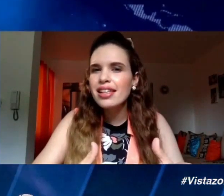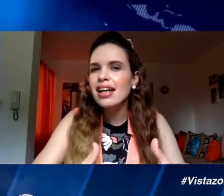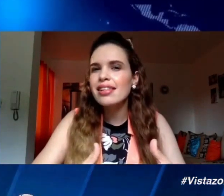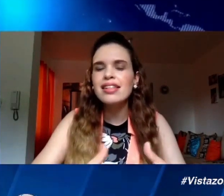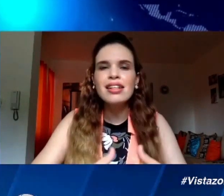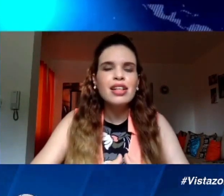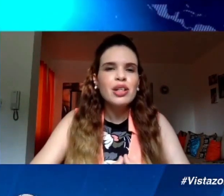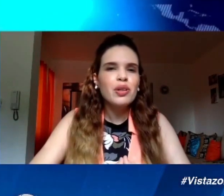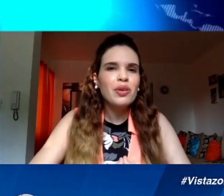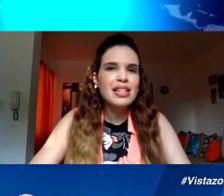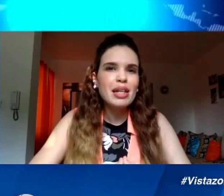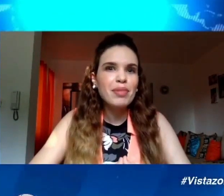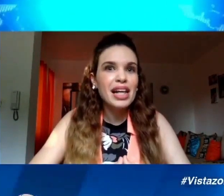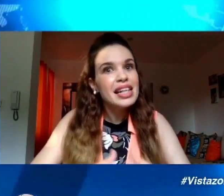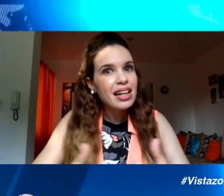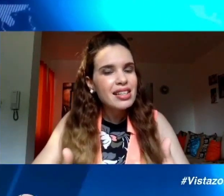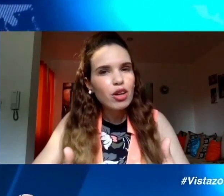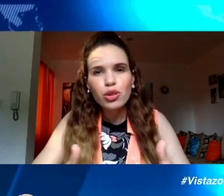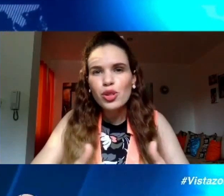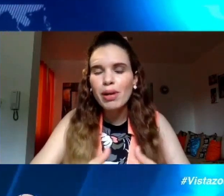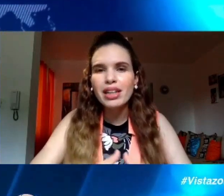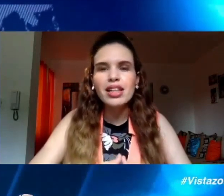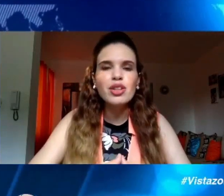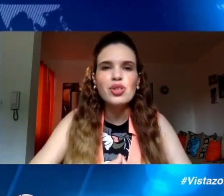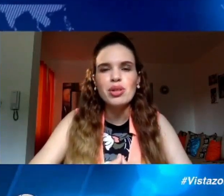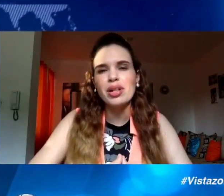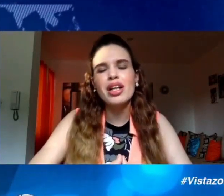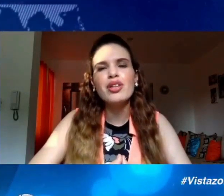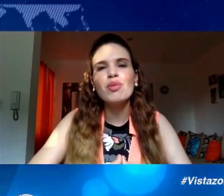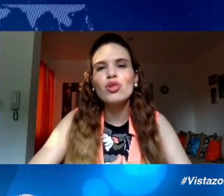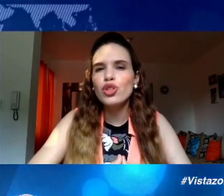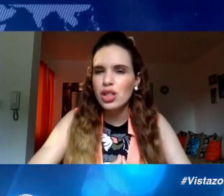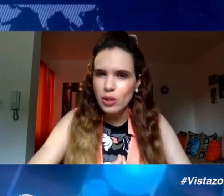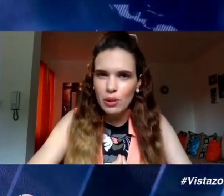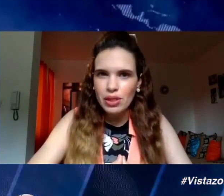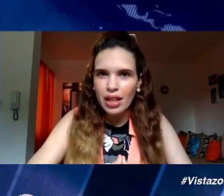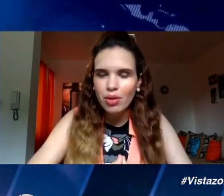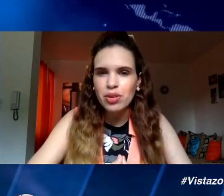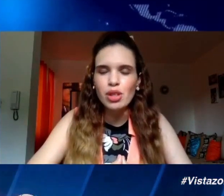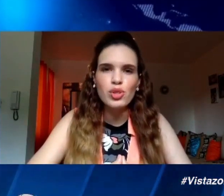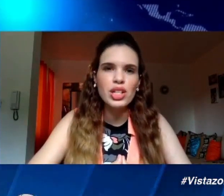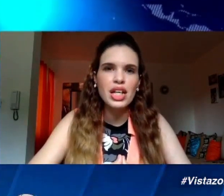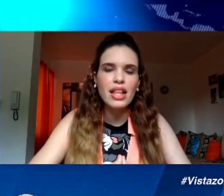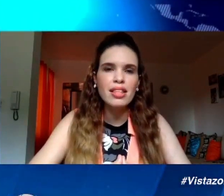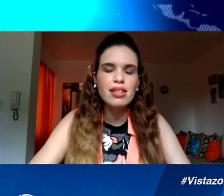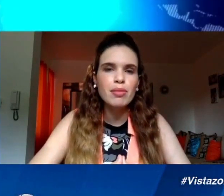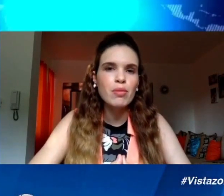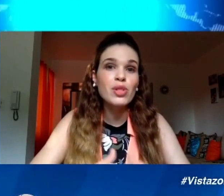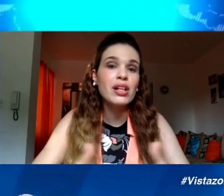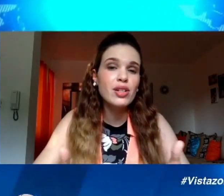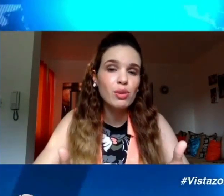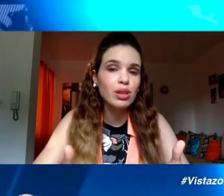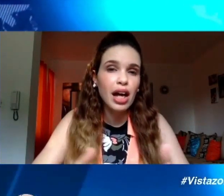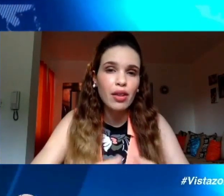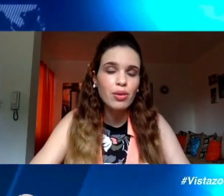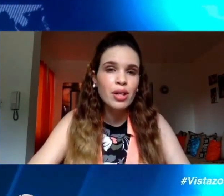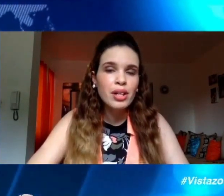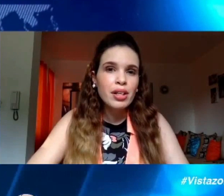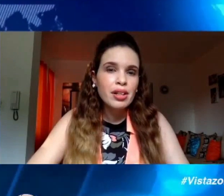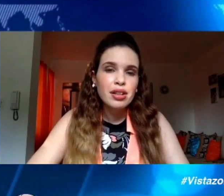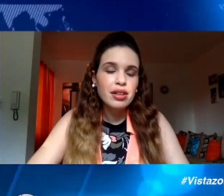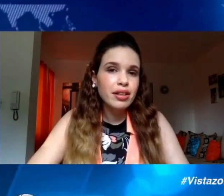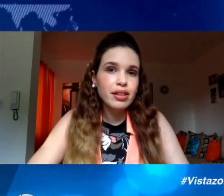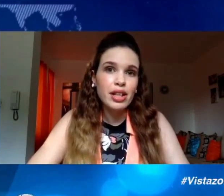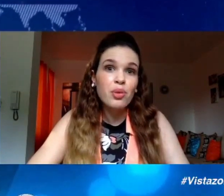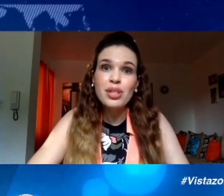sugerencias no acepta aliarse a otros partidos y eso ha traído mucho descontento entre los dirigentes y vemos el resultado